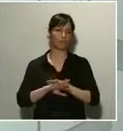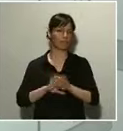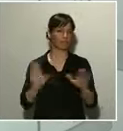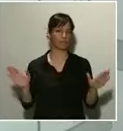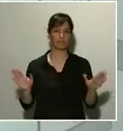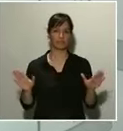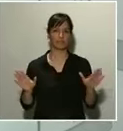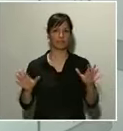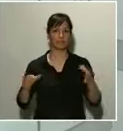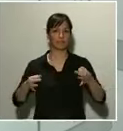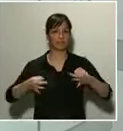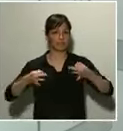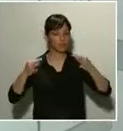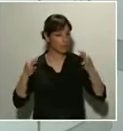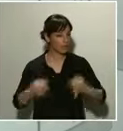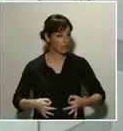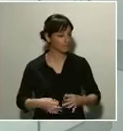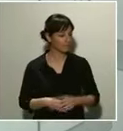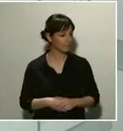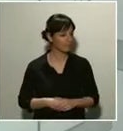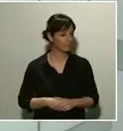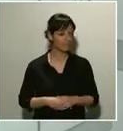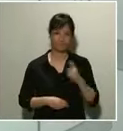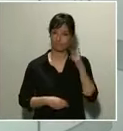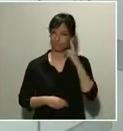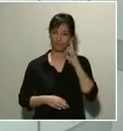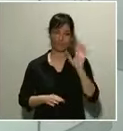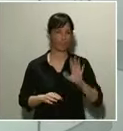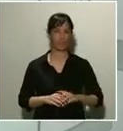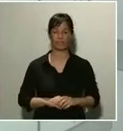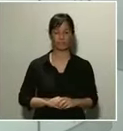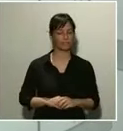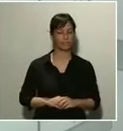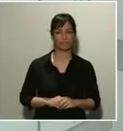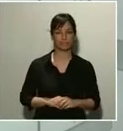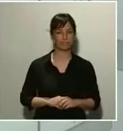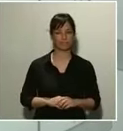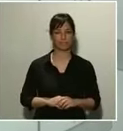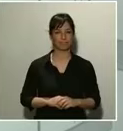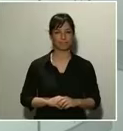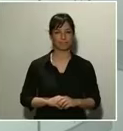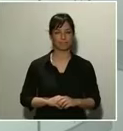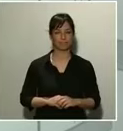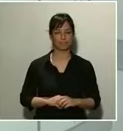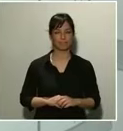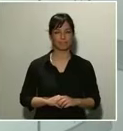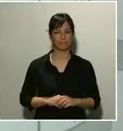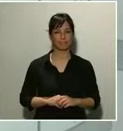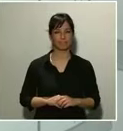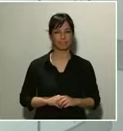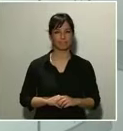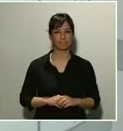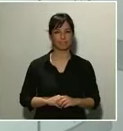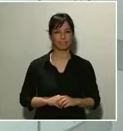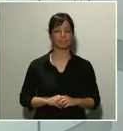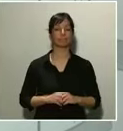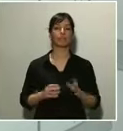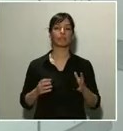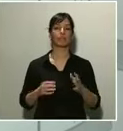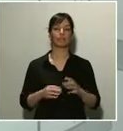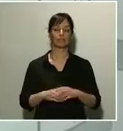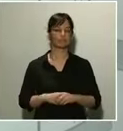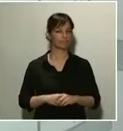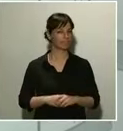estos desplazamientos. Facilitar el transporte, que asegura nuestro abastecimiento, y evitar que la lucha contra la pandemia